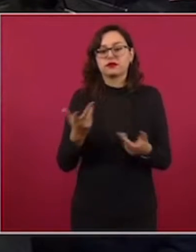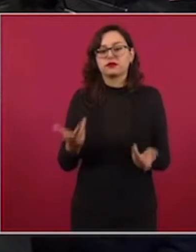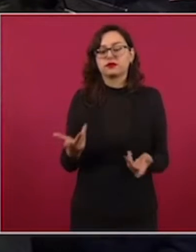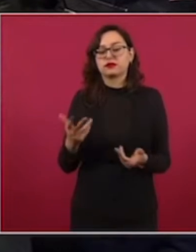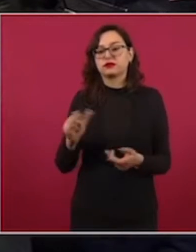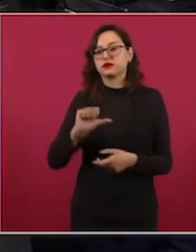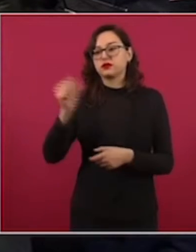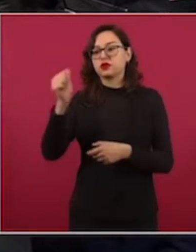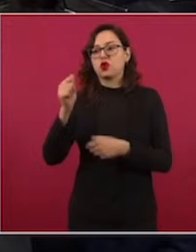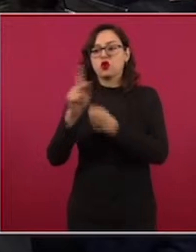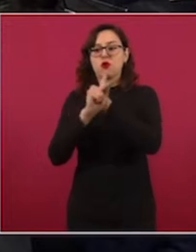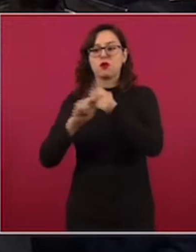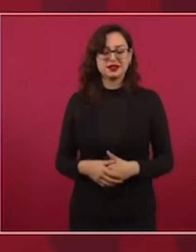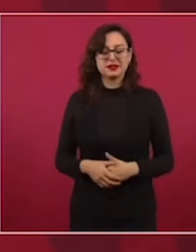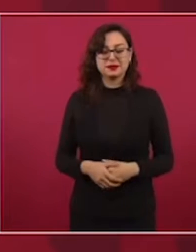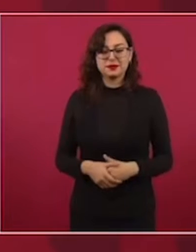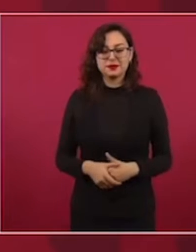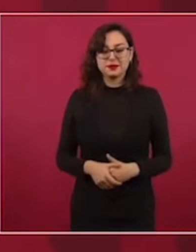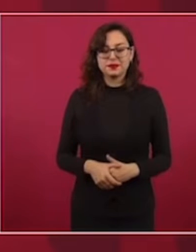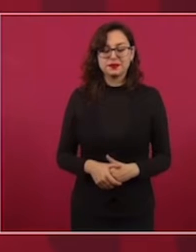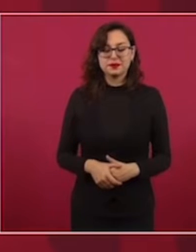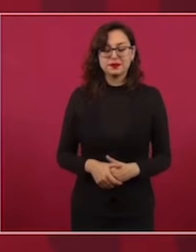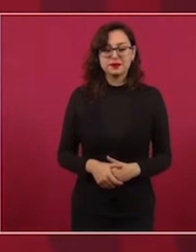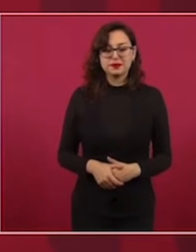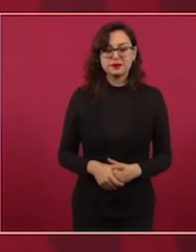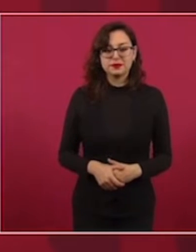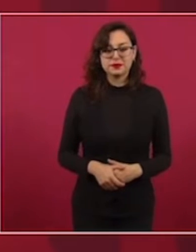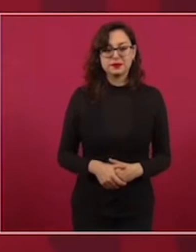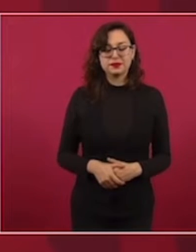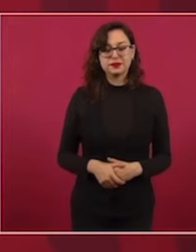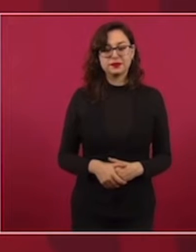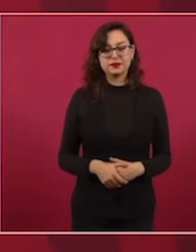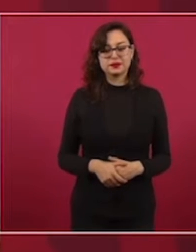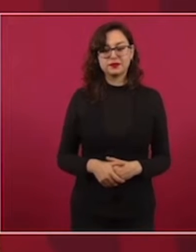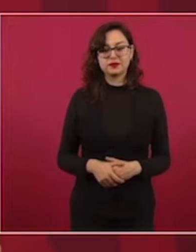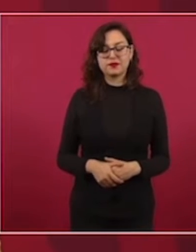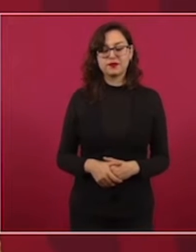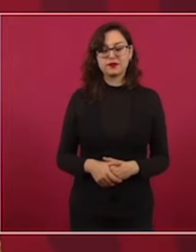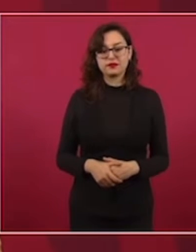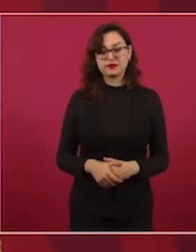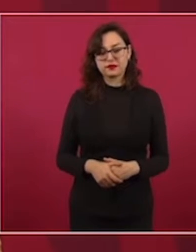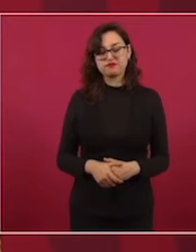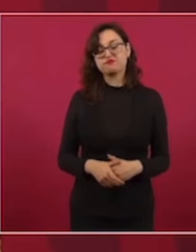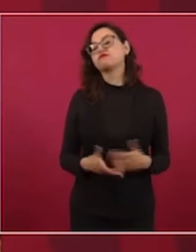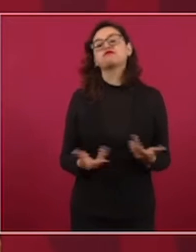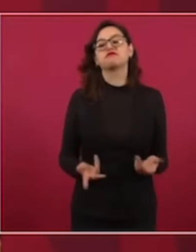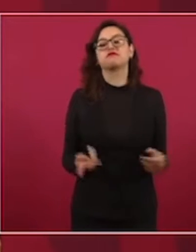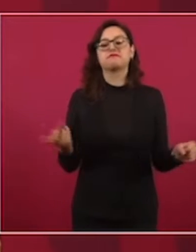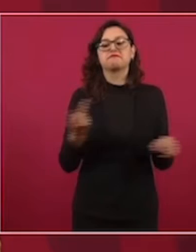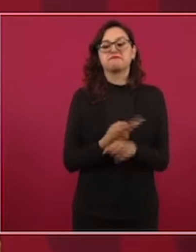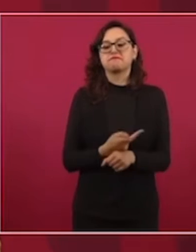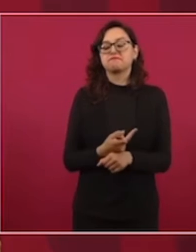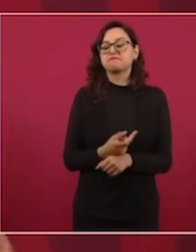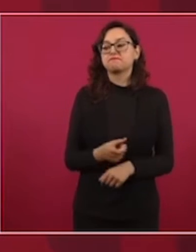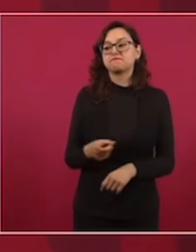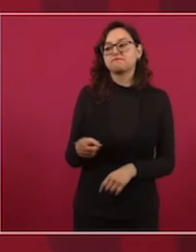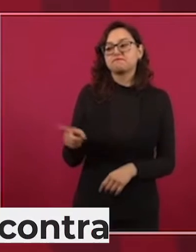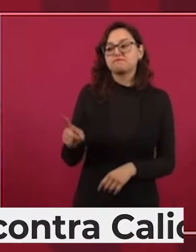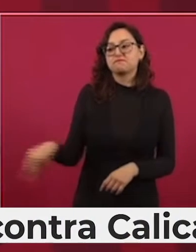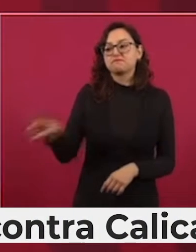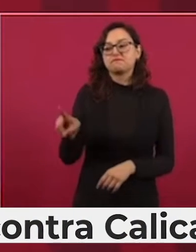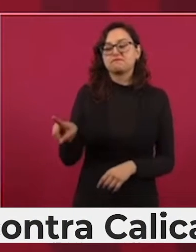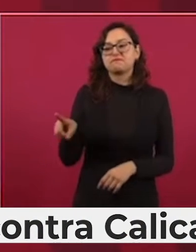propiedades en estas zonas. No, no se resigna a que ya hay cambios. Entonces,